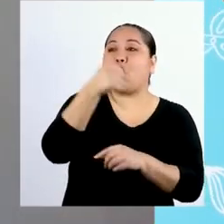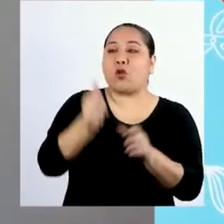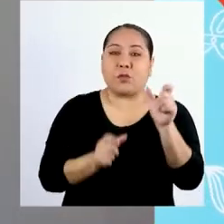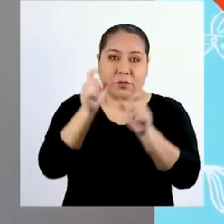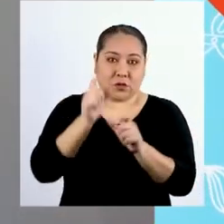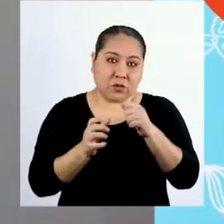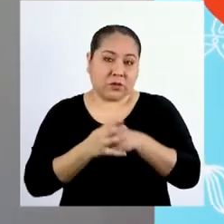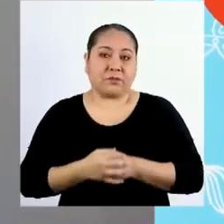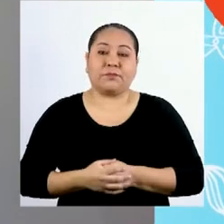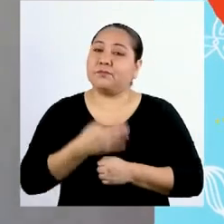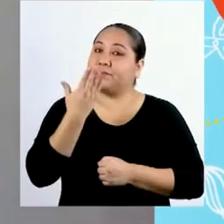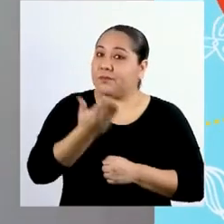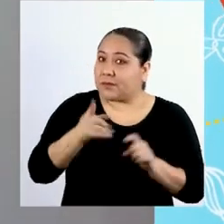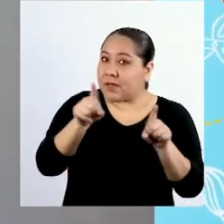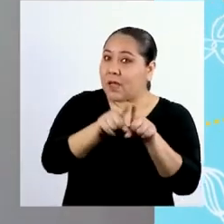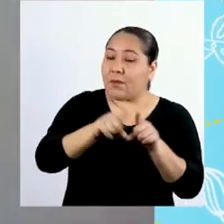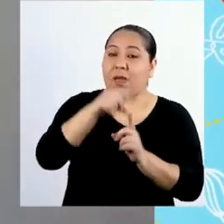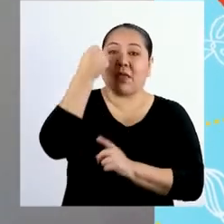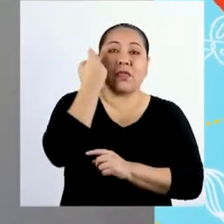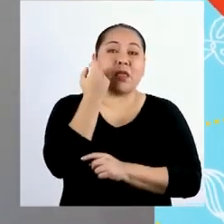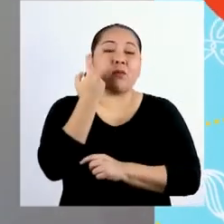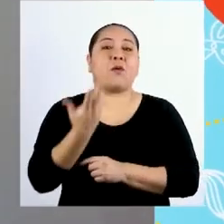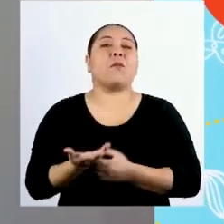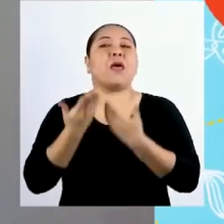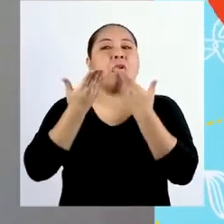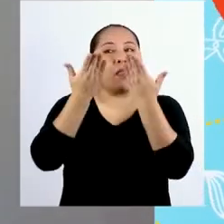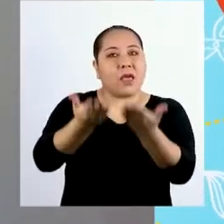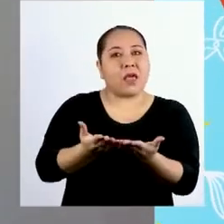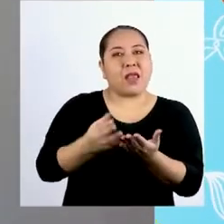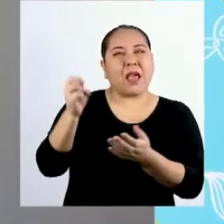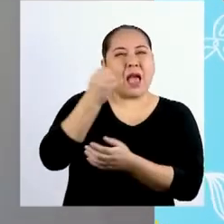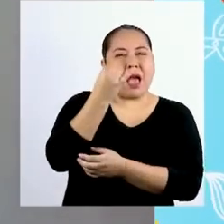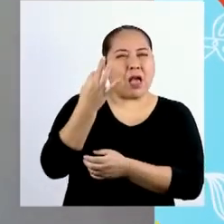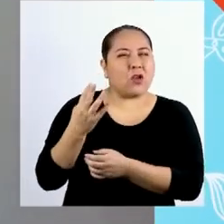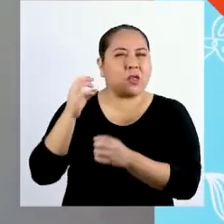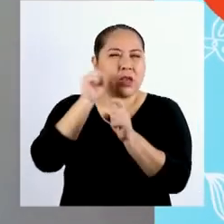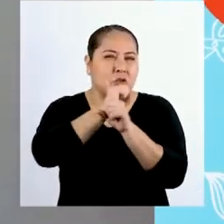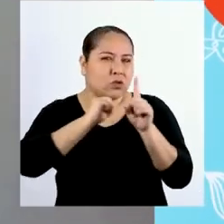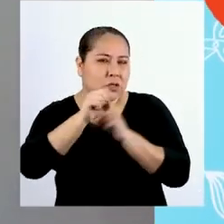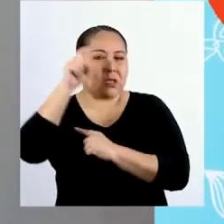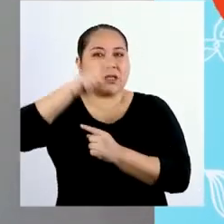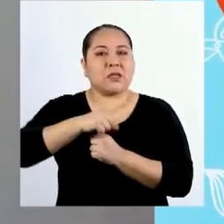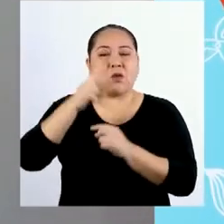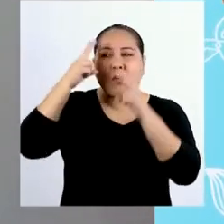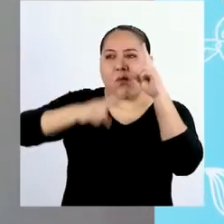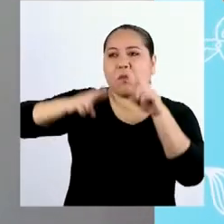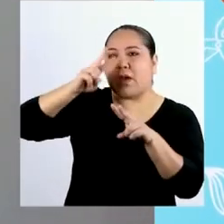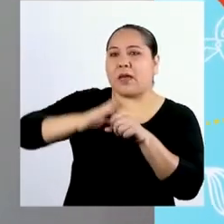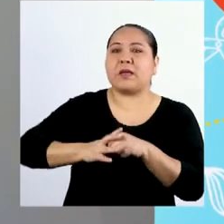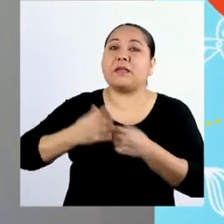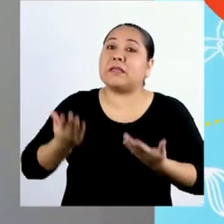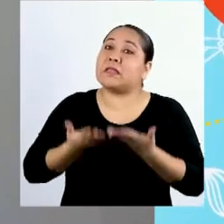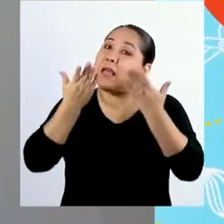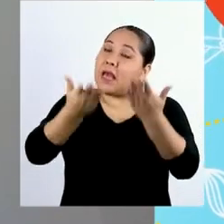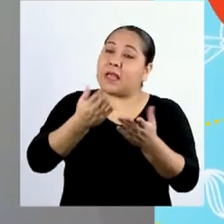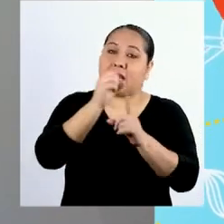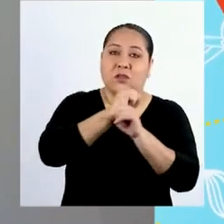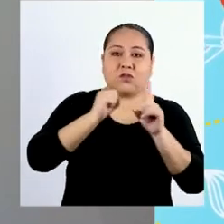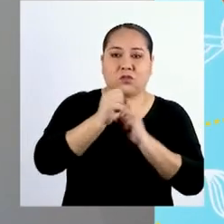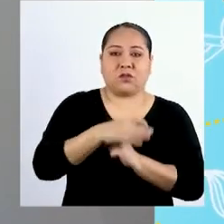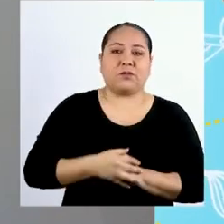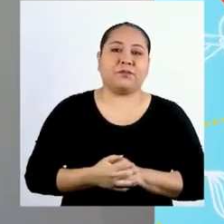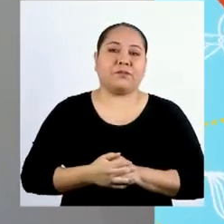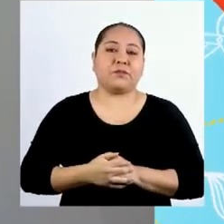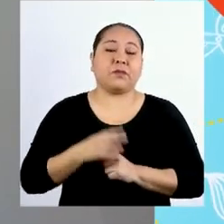demás. Asimismo, entendemos que para recibir algo de la sociedad, debemos de alguna forma también dar algo a la sociedad.